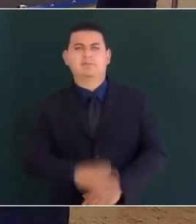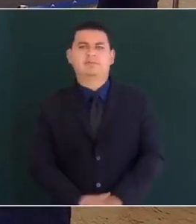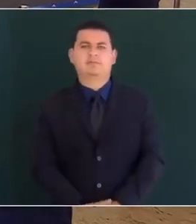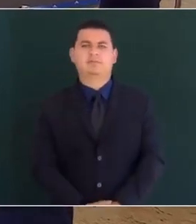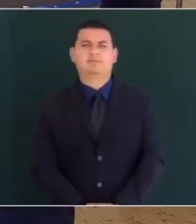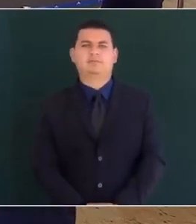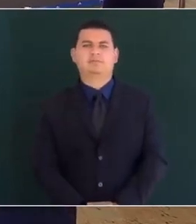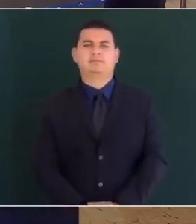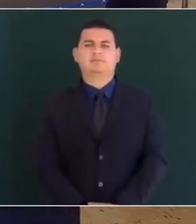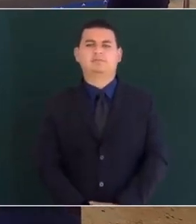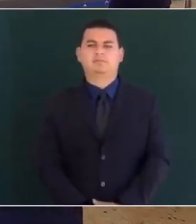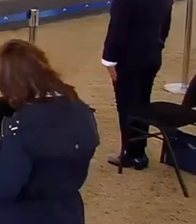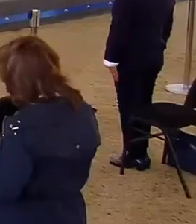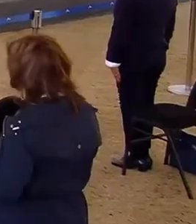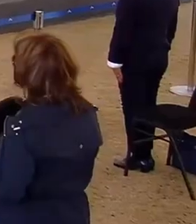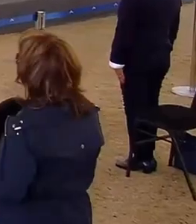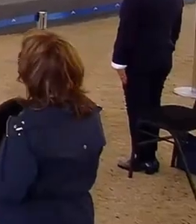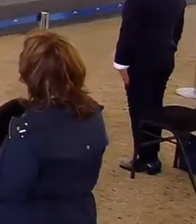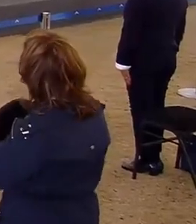señal